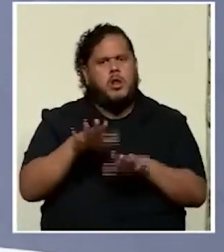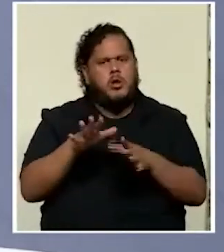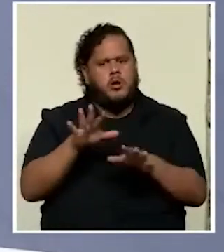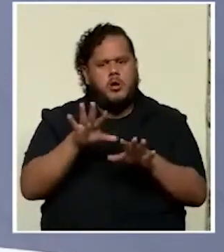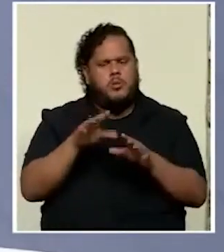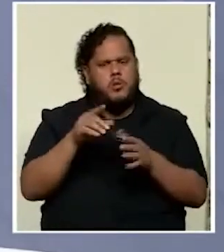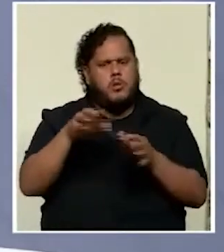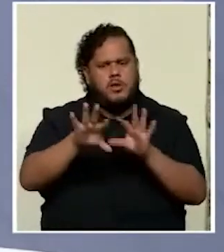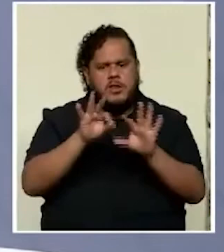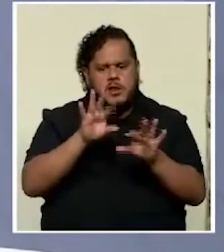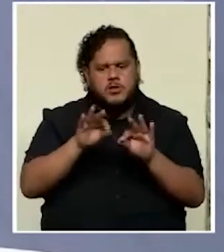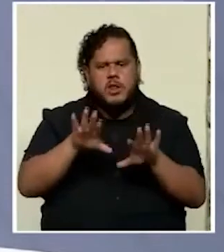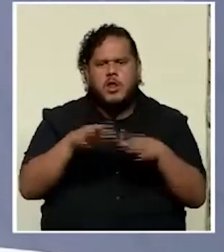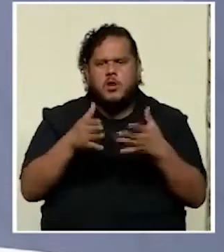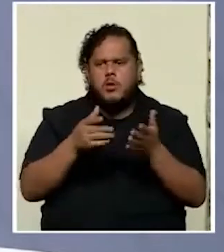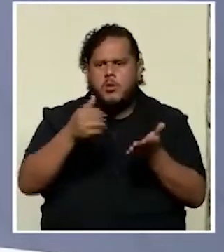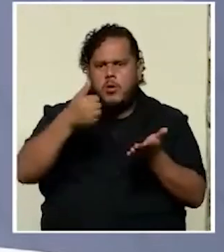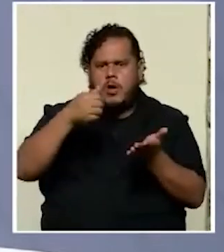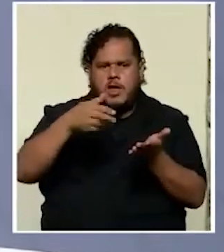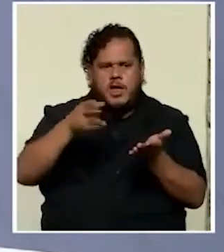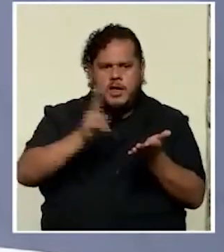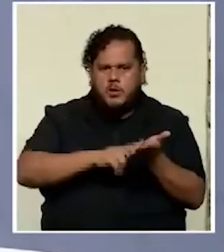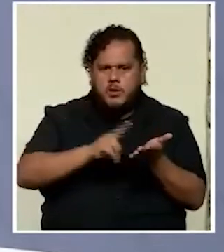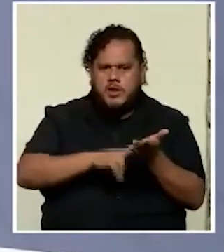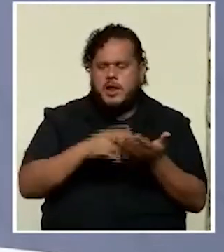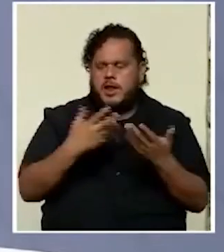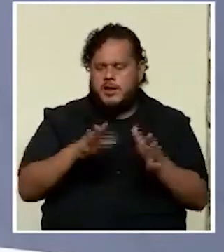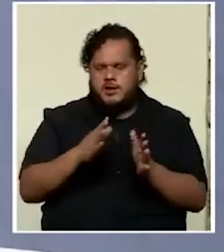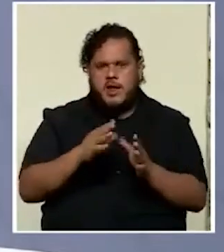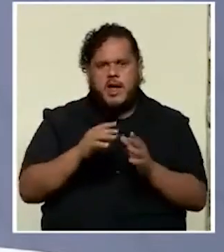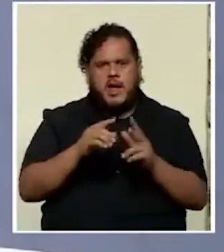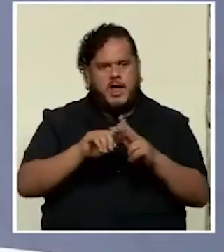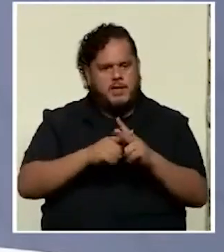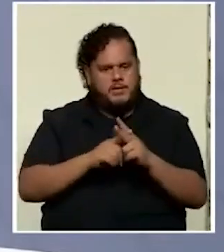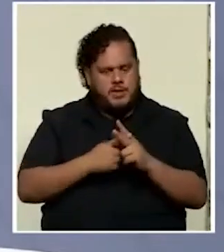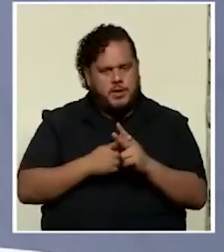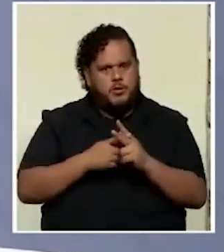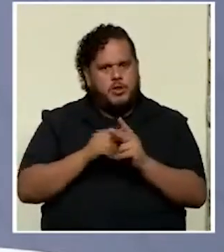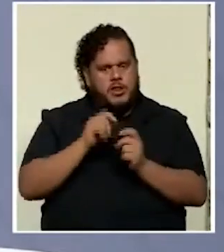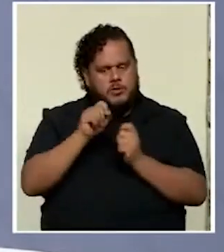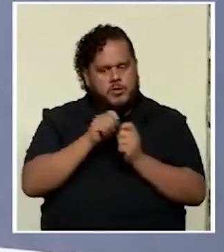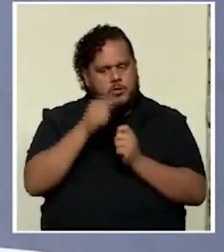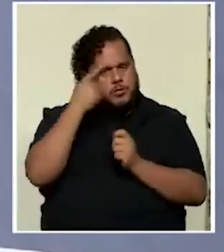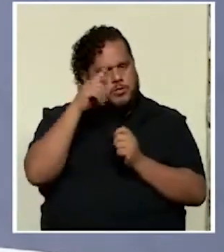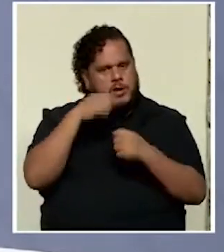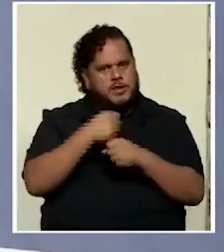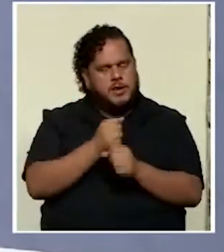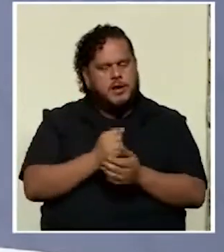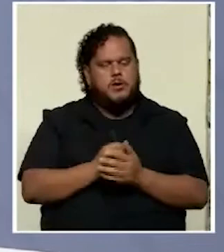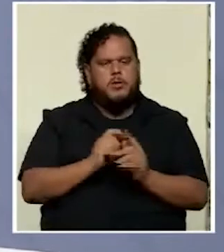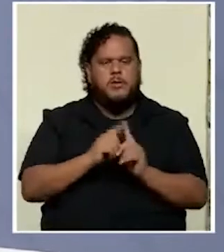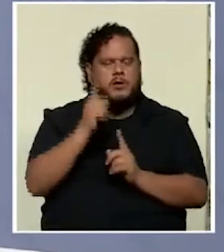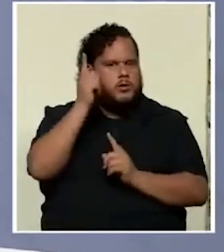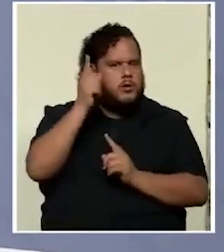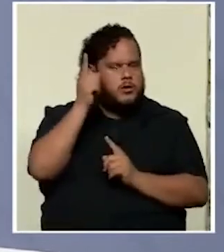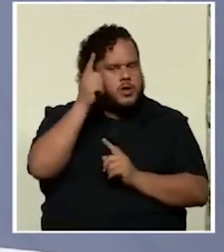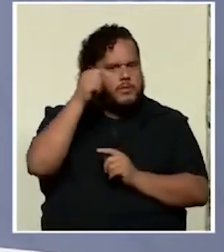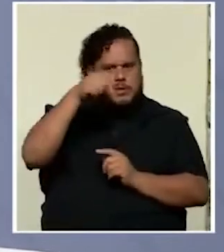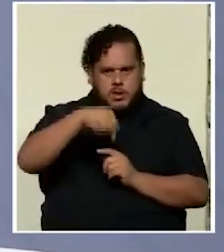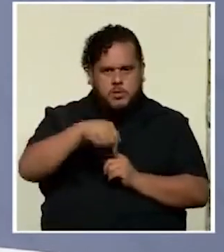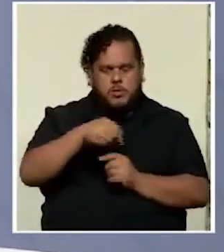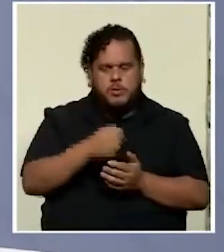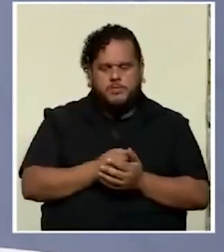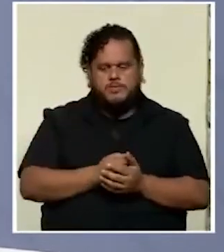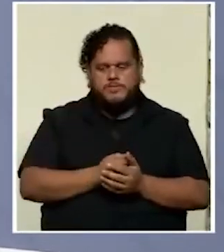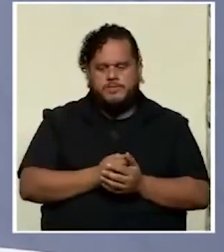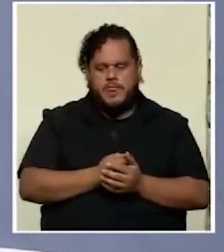contratar y hay ya mecanismos específicos para hacerlo y obviamente hoy por hoy